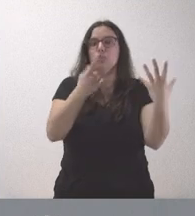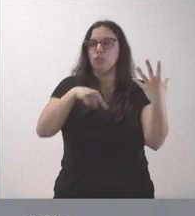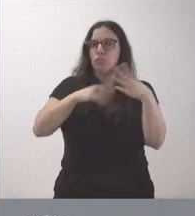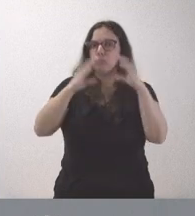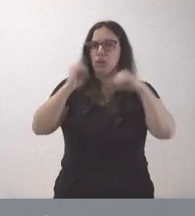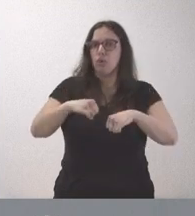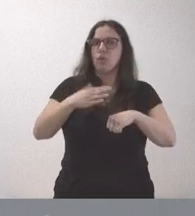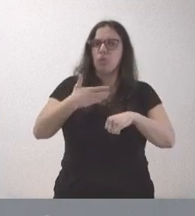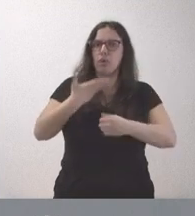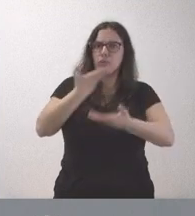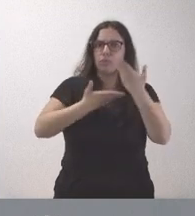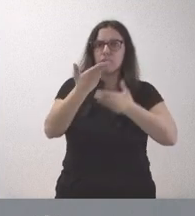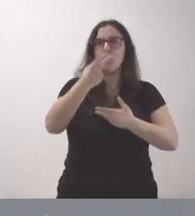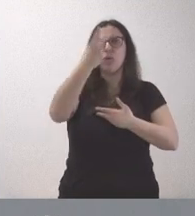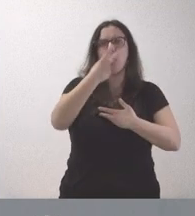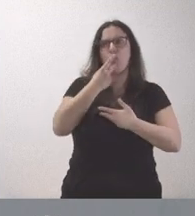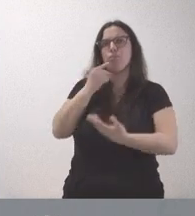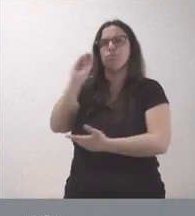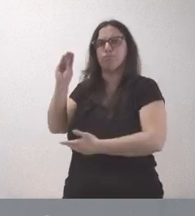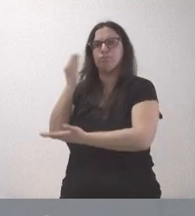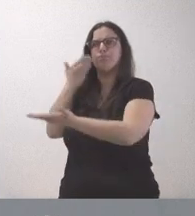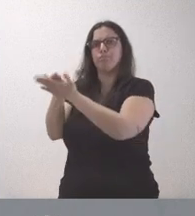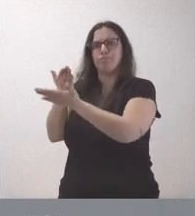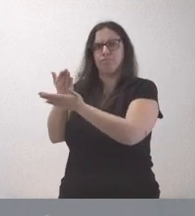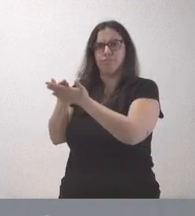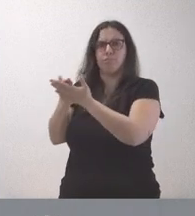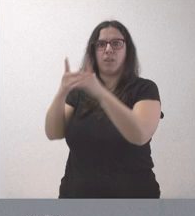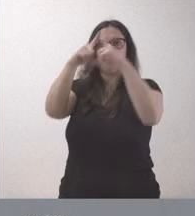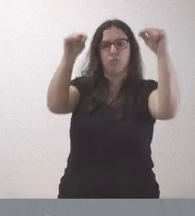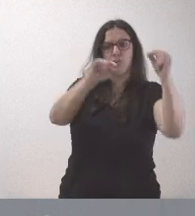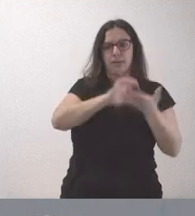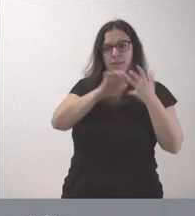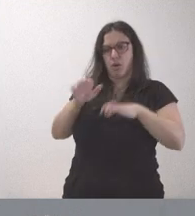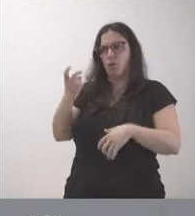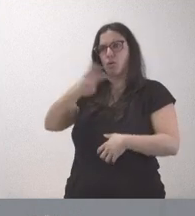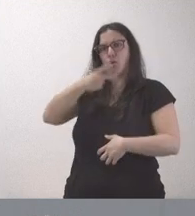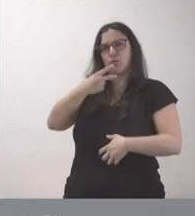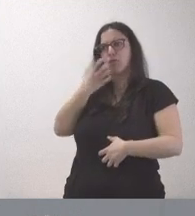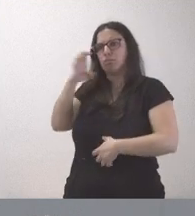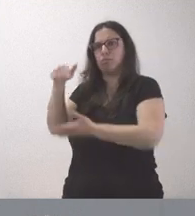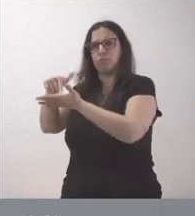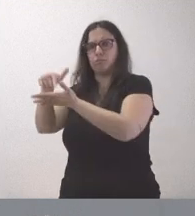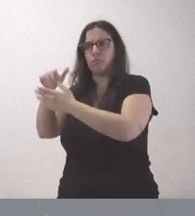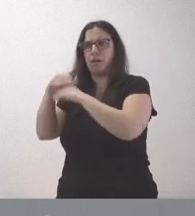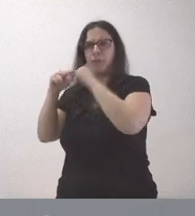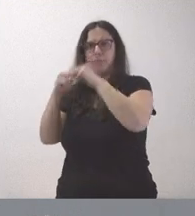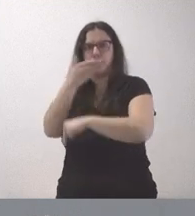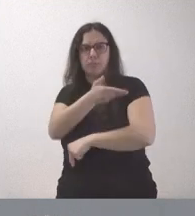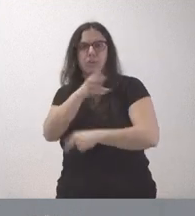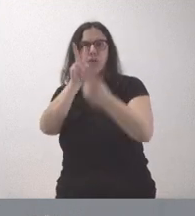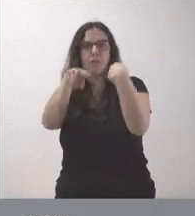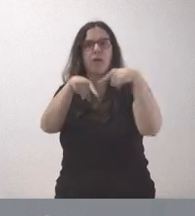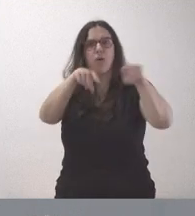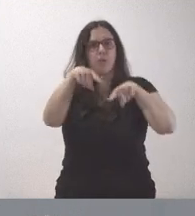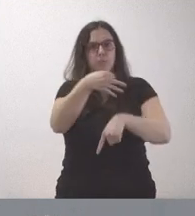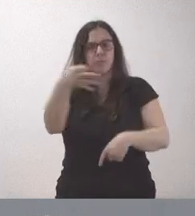podamos ir juntos a reclamar al Gobierno esta autovía, el Principado de Asturias y la Junta de Castilla y León, porque nos parece que es oportuno cualquier vía de comunicación. Y, también,